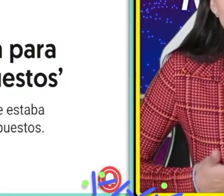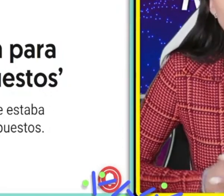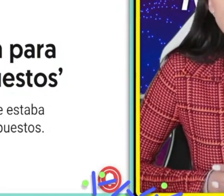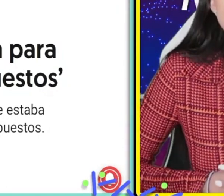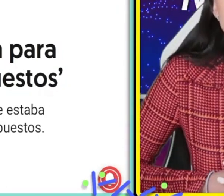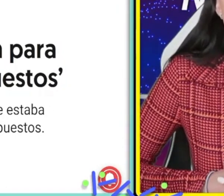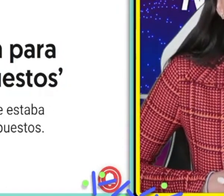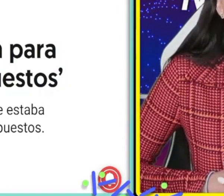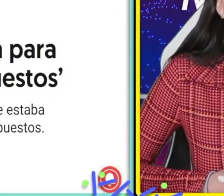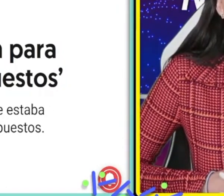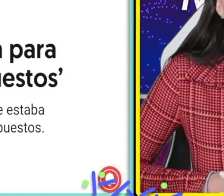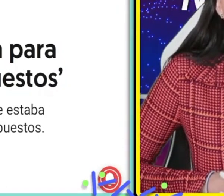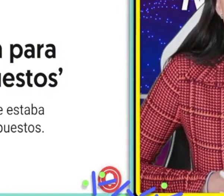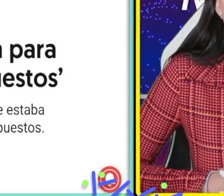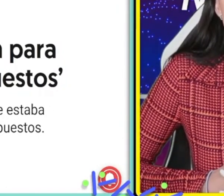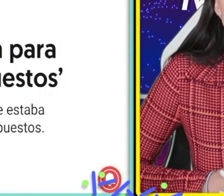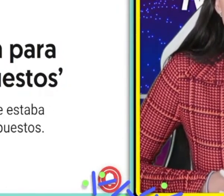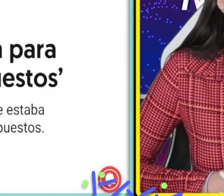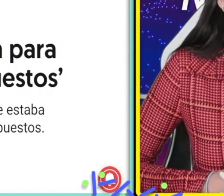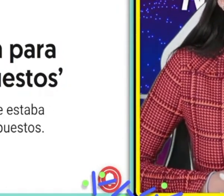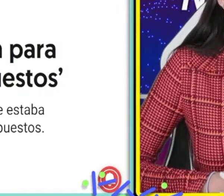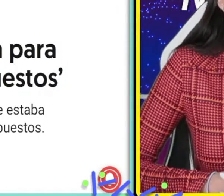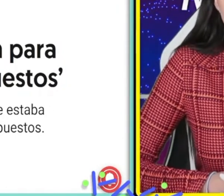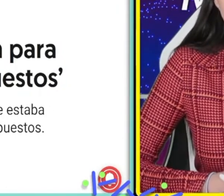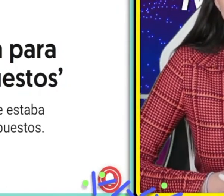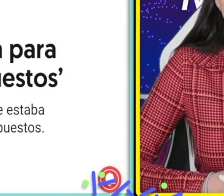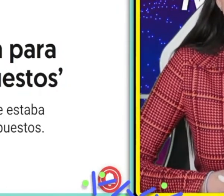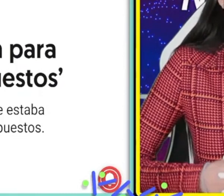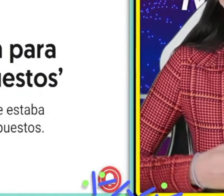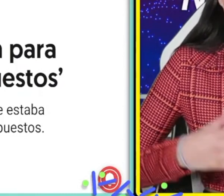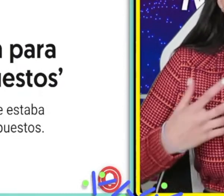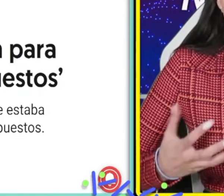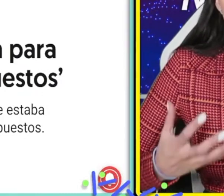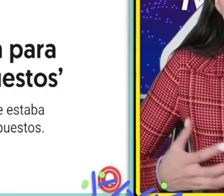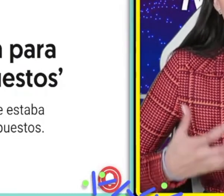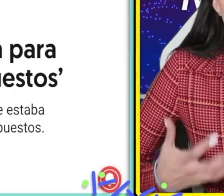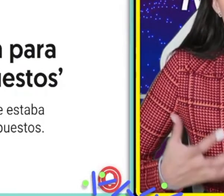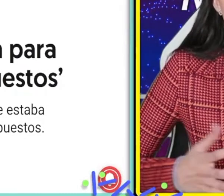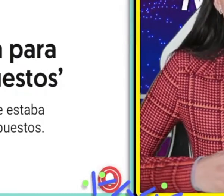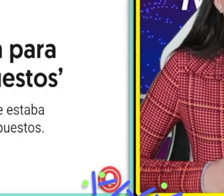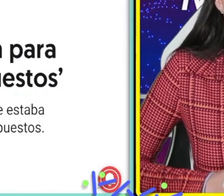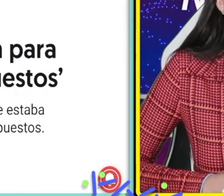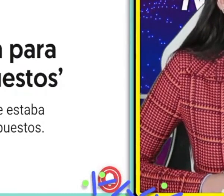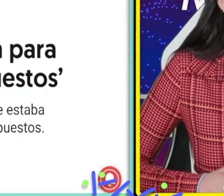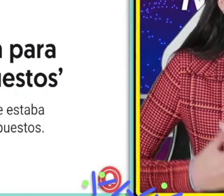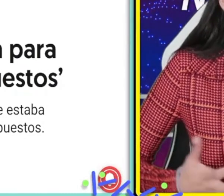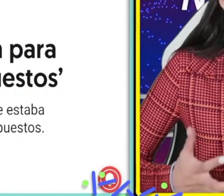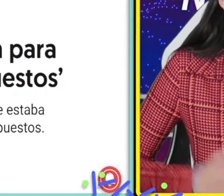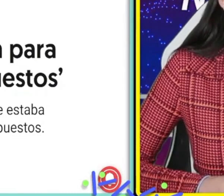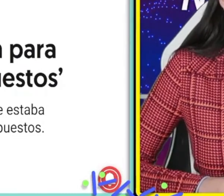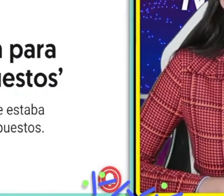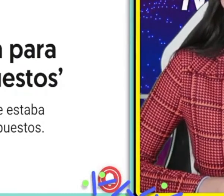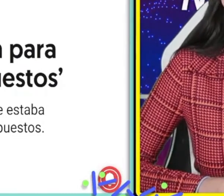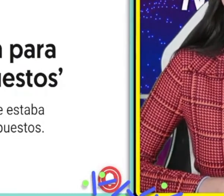quedaron con ese territorio que no era de ellos y que en realidad, bueno, el pueblo o el gobierno en aquel entonces mexicano tuvo